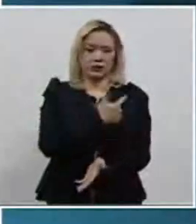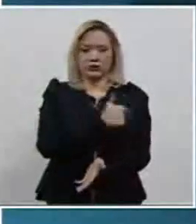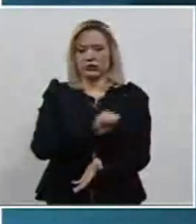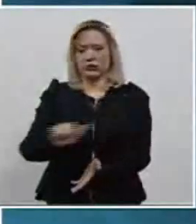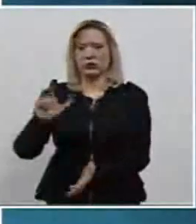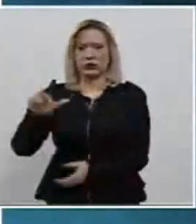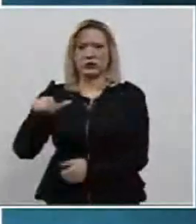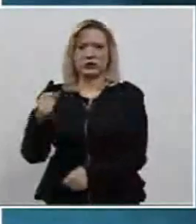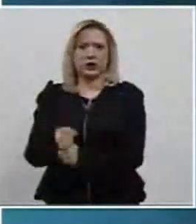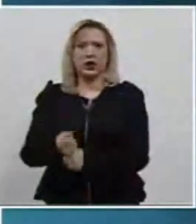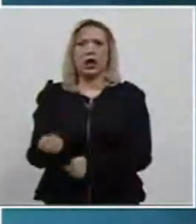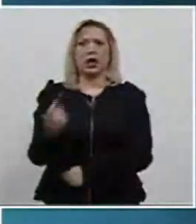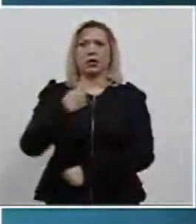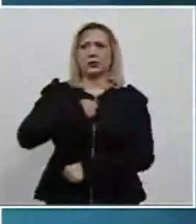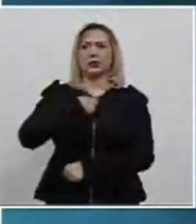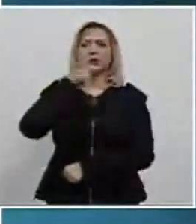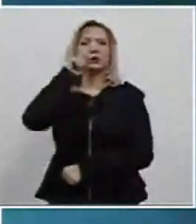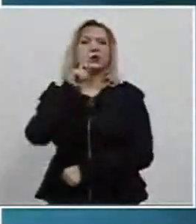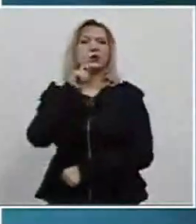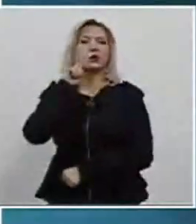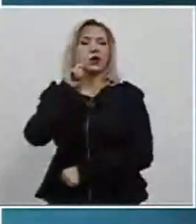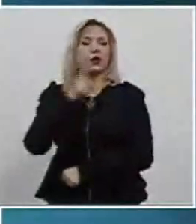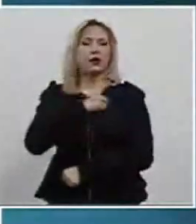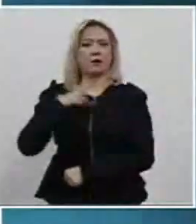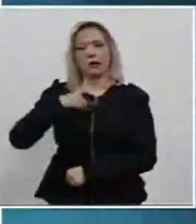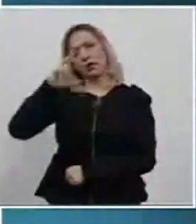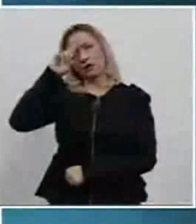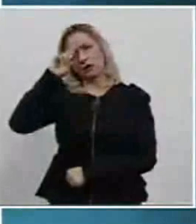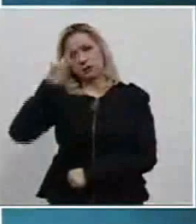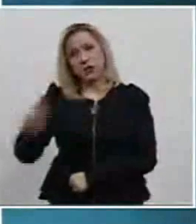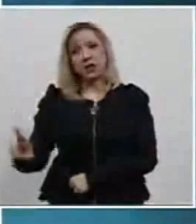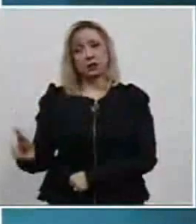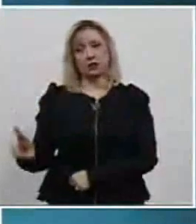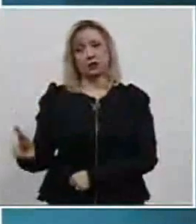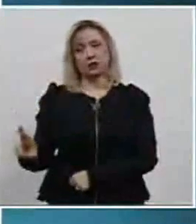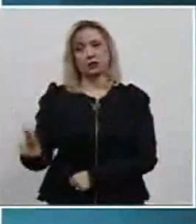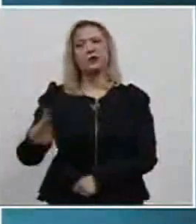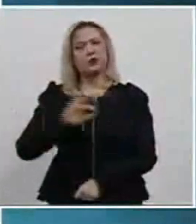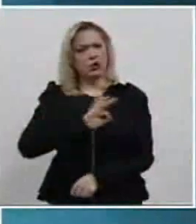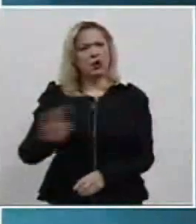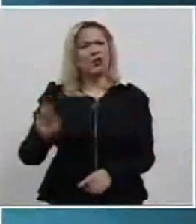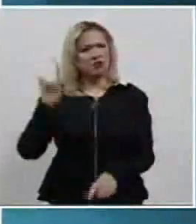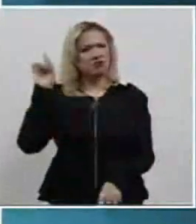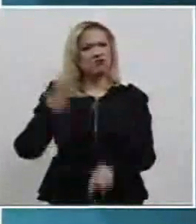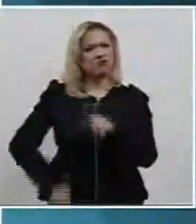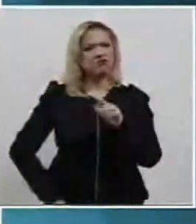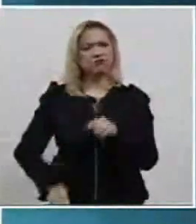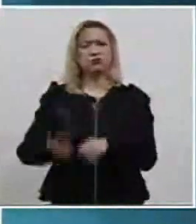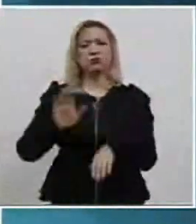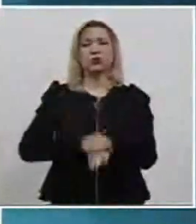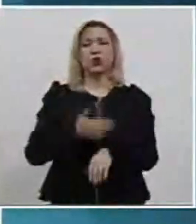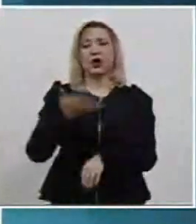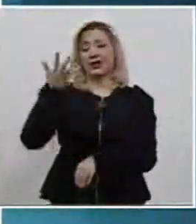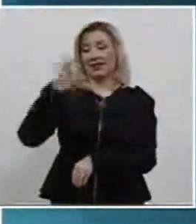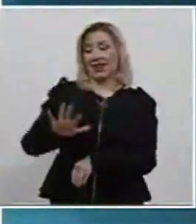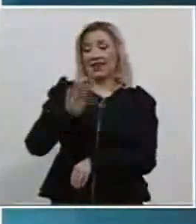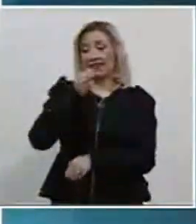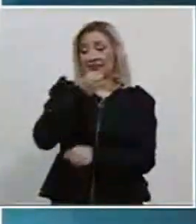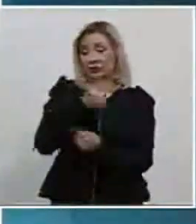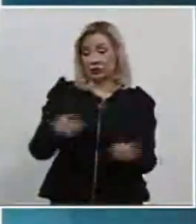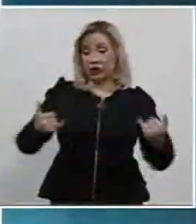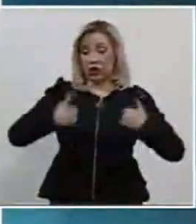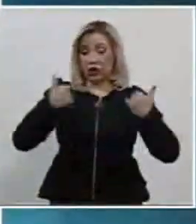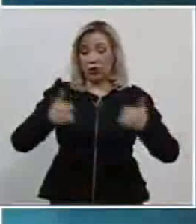Esta sentencia genera confianza de que se puede erradicar esta práctica que afecta a seis de cada diez infantes y